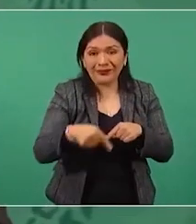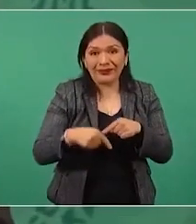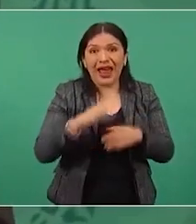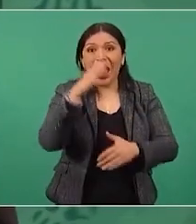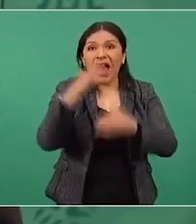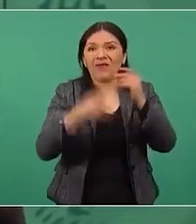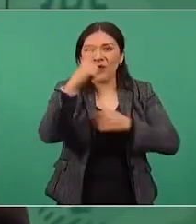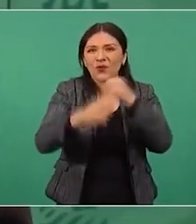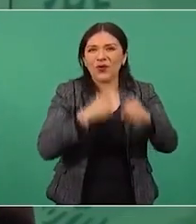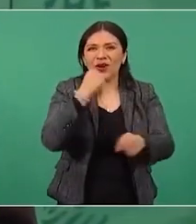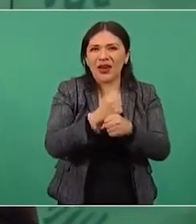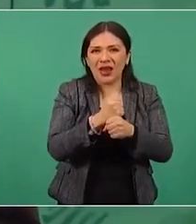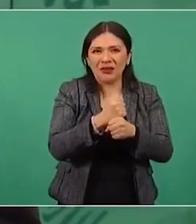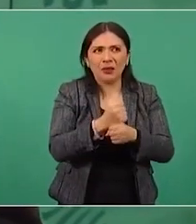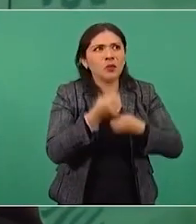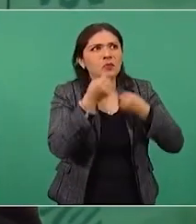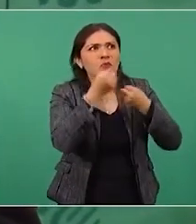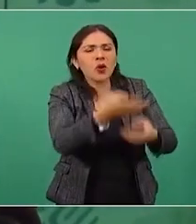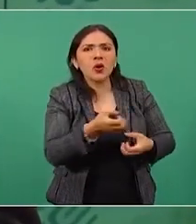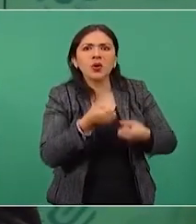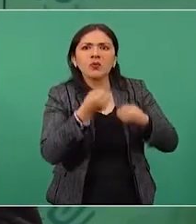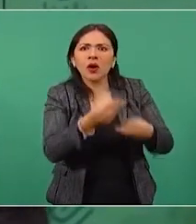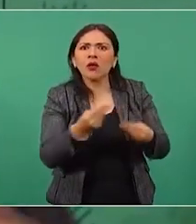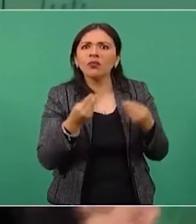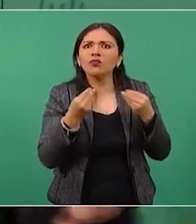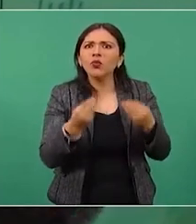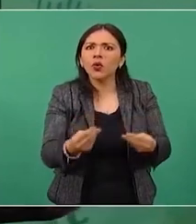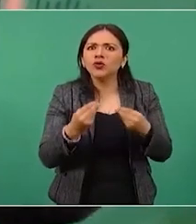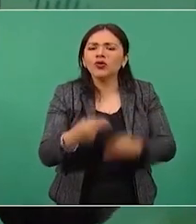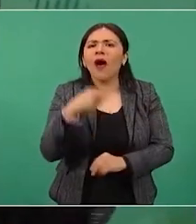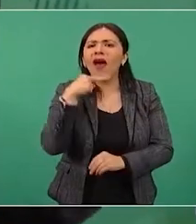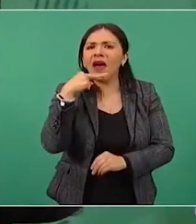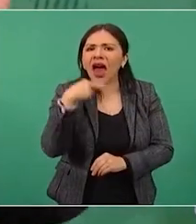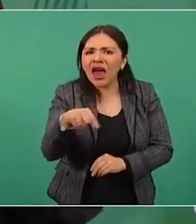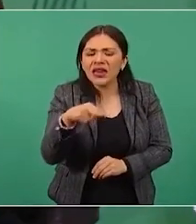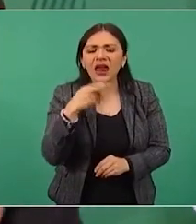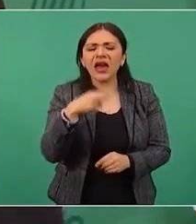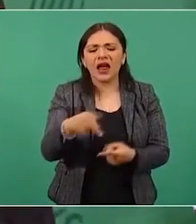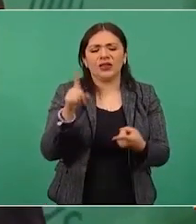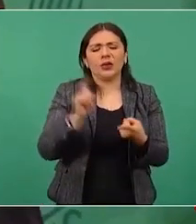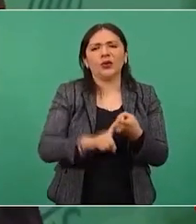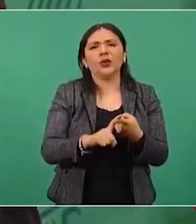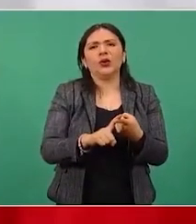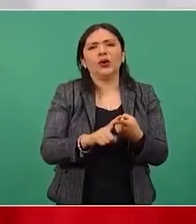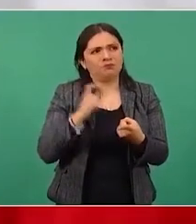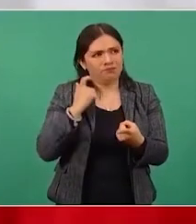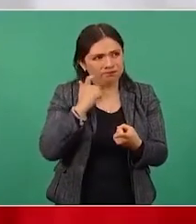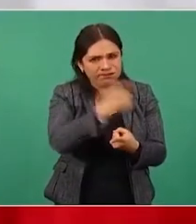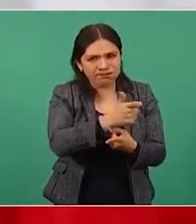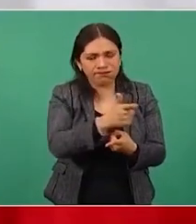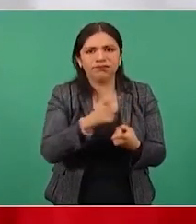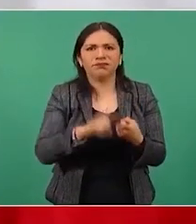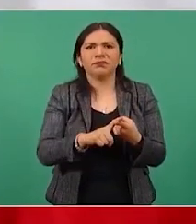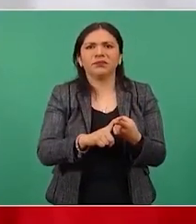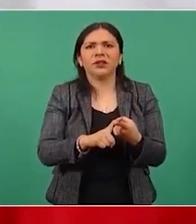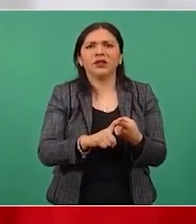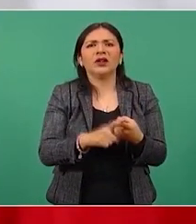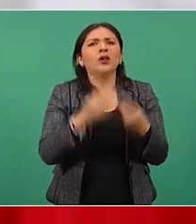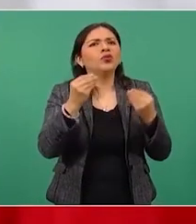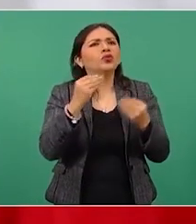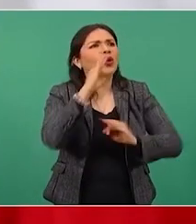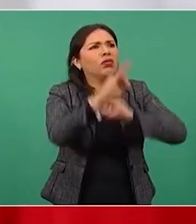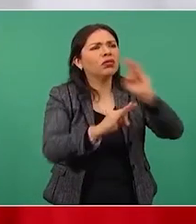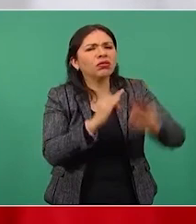aguinaldos y muchas prebendas,